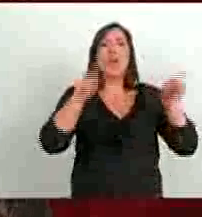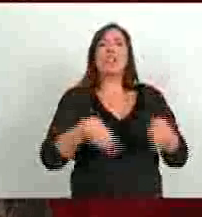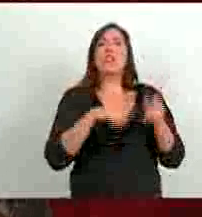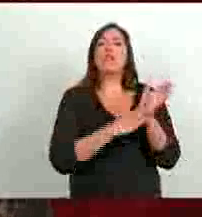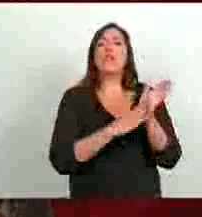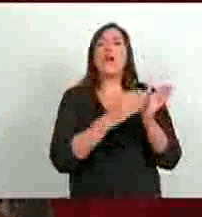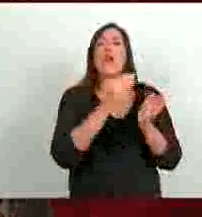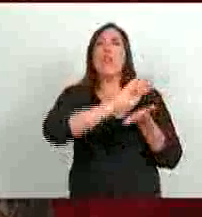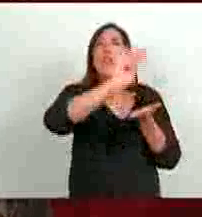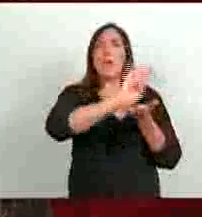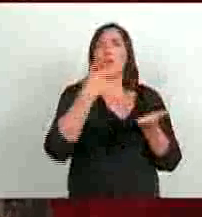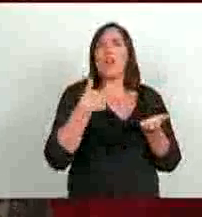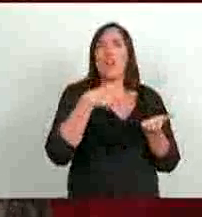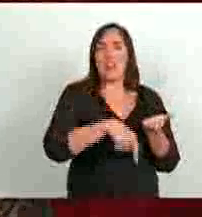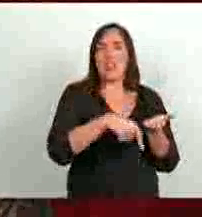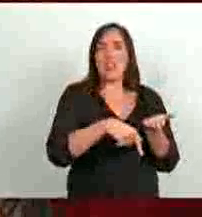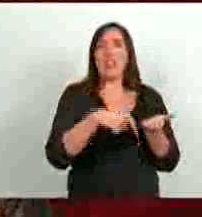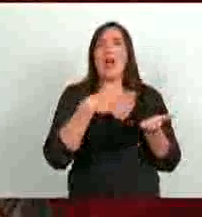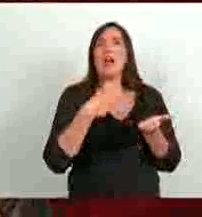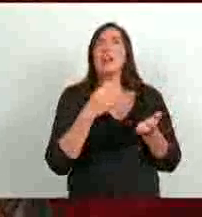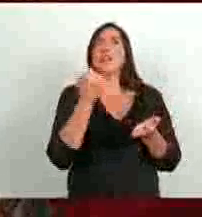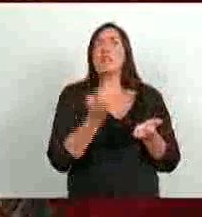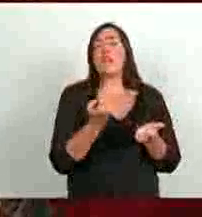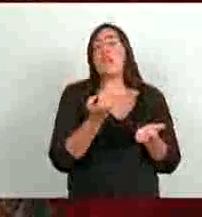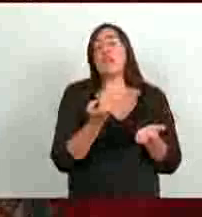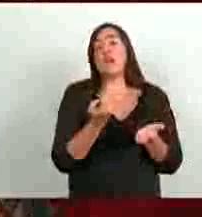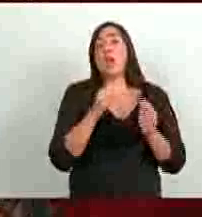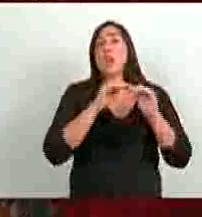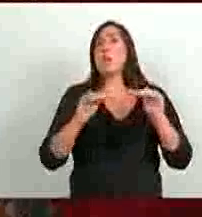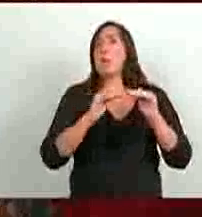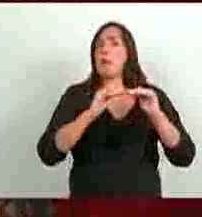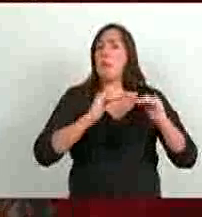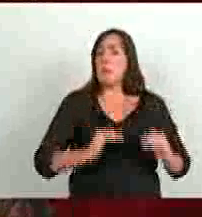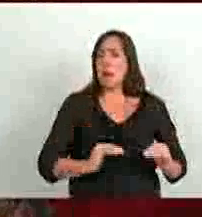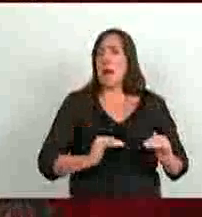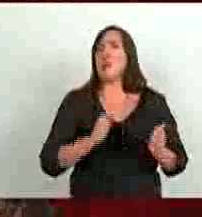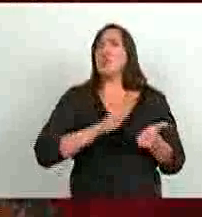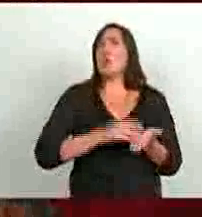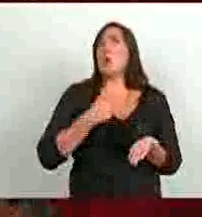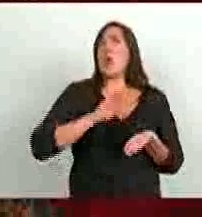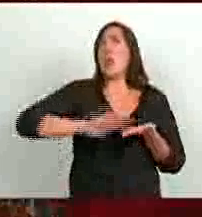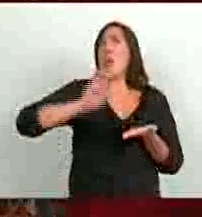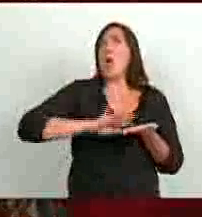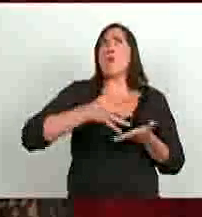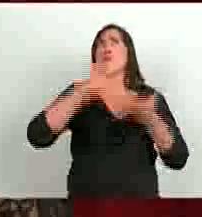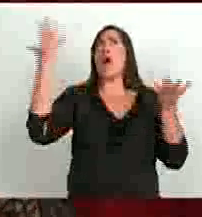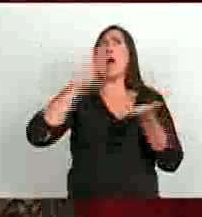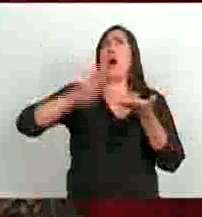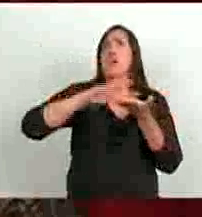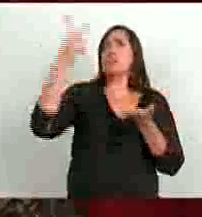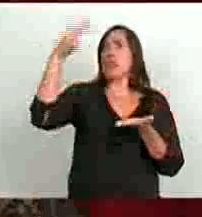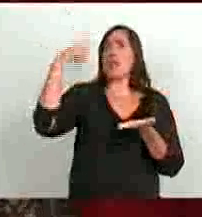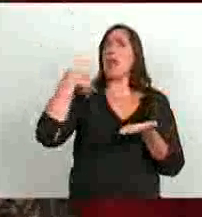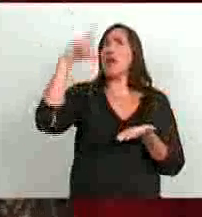argentina, que nos ha permitido hoy tener un nivel de exposición muy bajo en materia de deuda externa, que la hemos